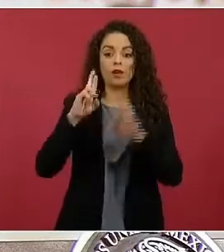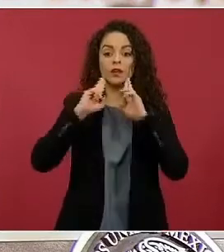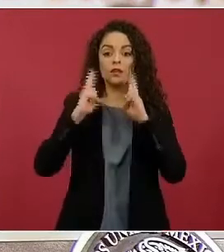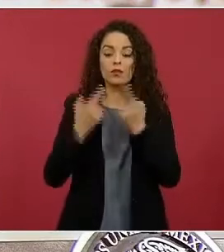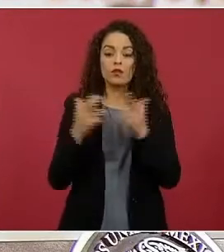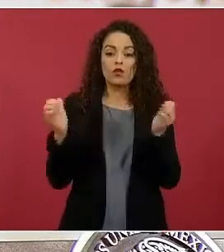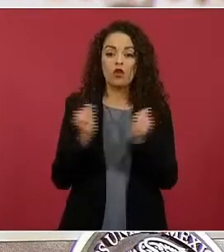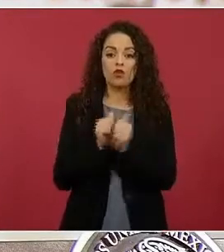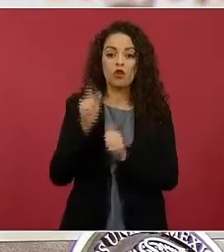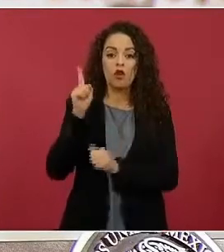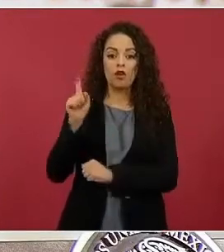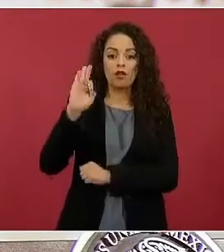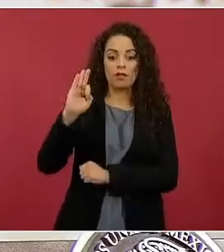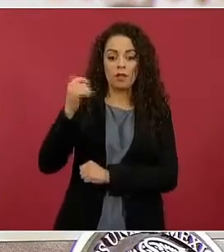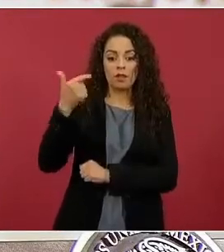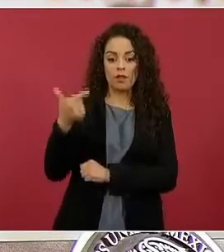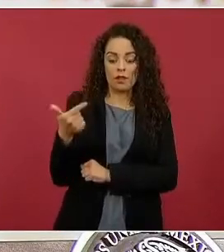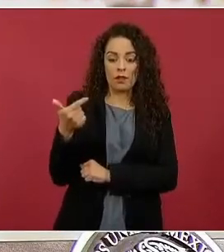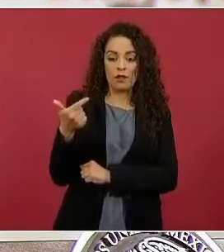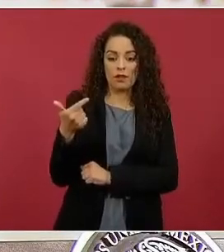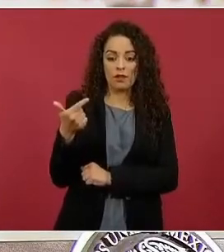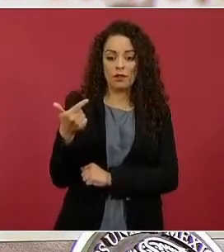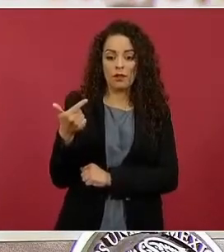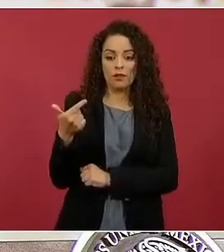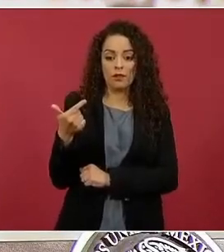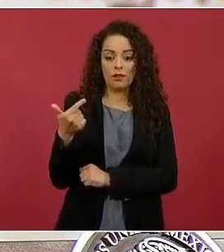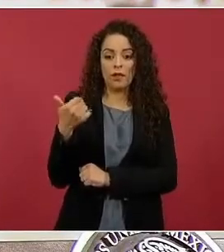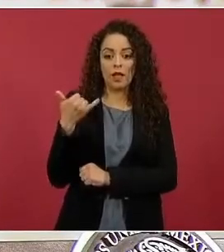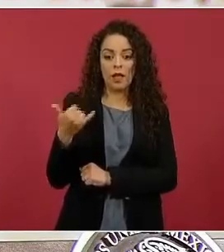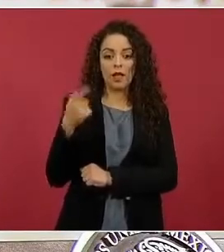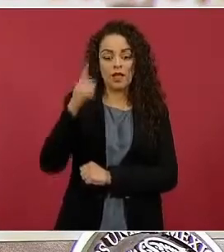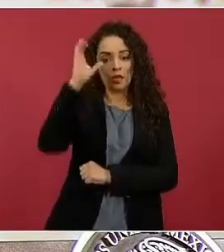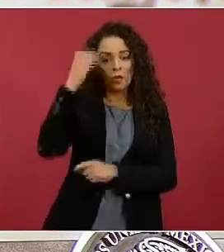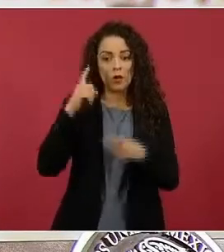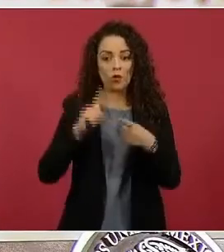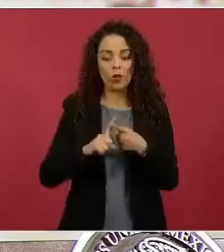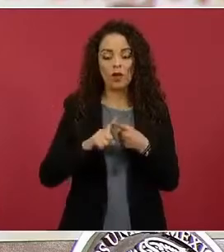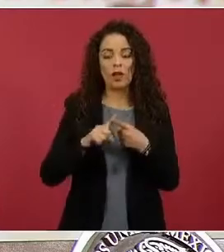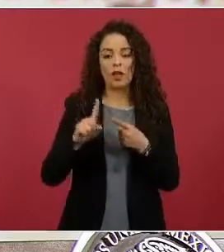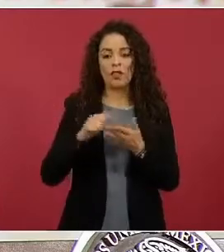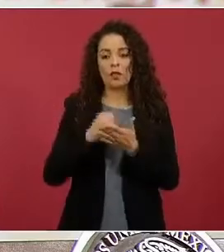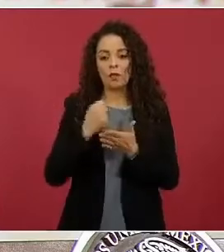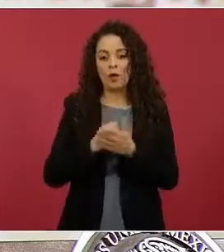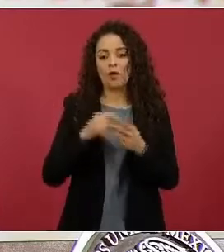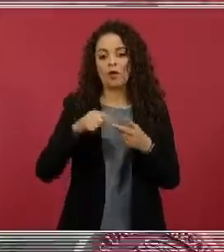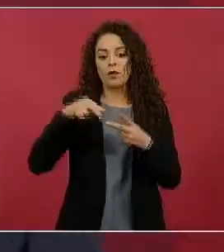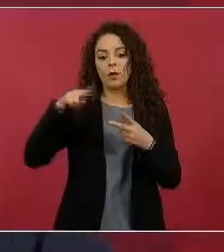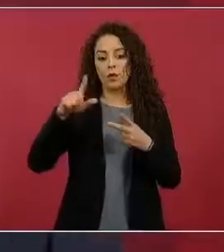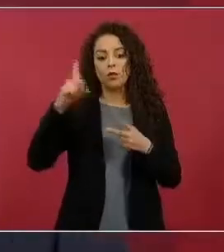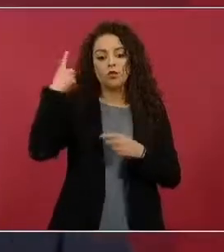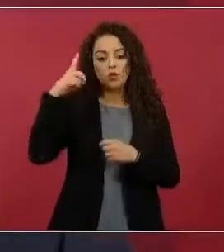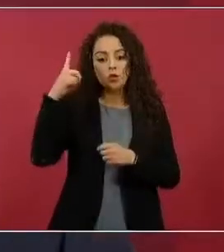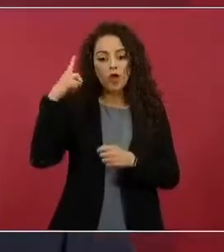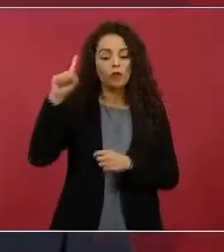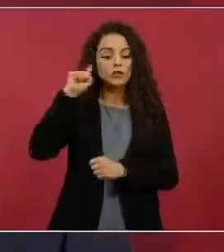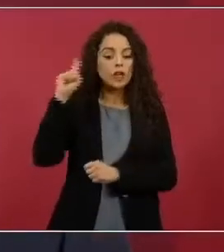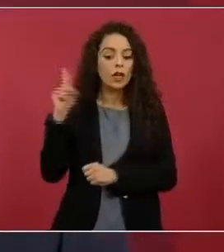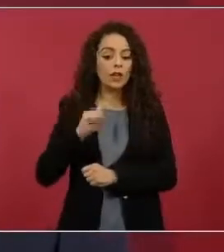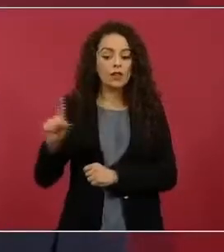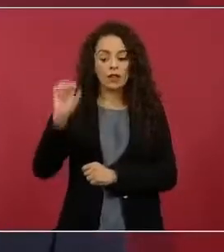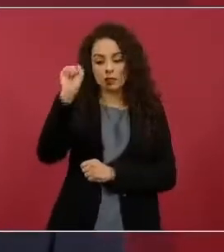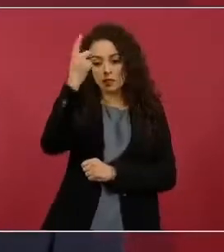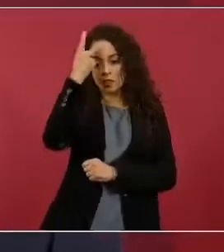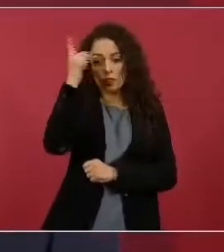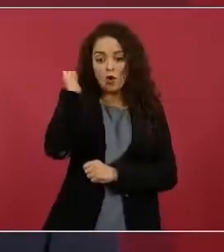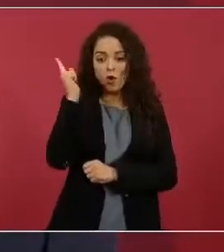fiscalías y las comisiones de búsqueda de Coahuila, Tamaulipas, Nuevo León, Durango, Zacatecas y San Luis, podamos